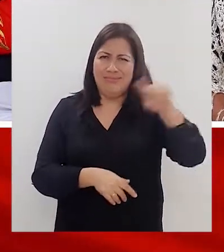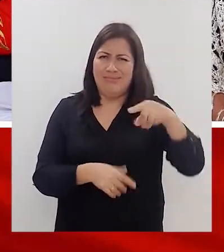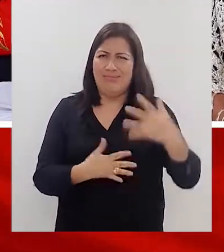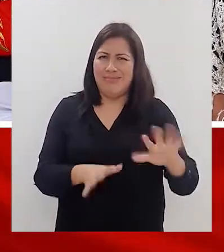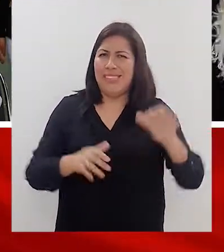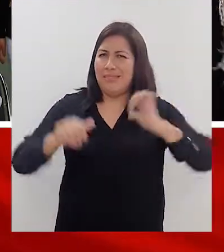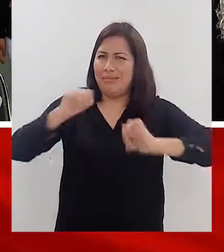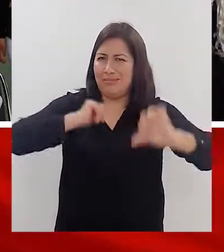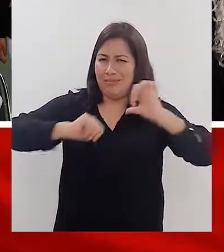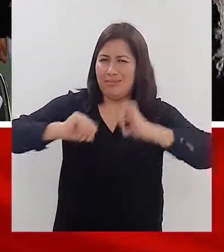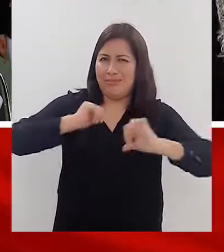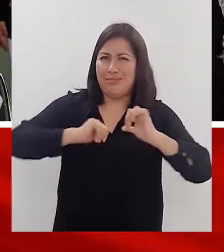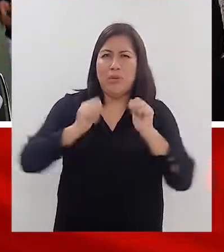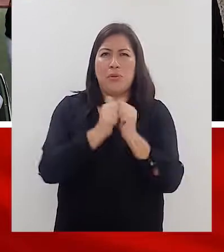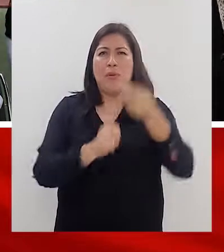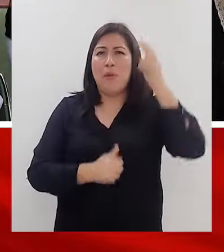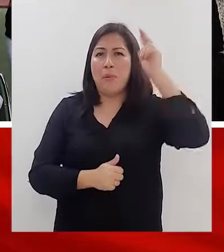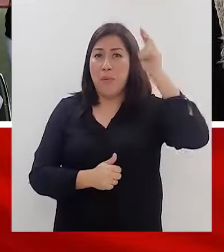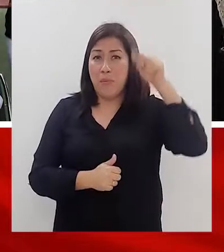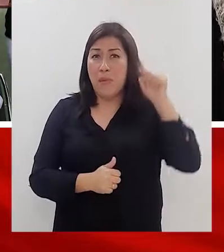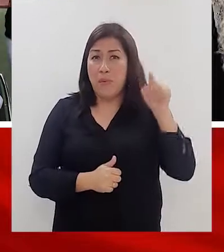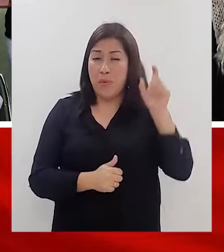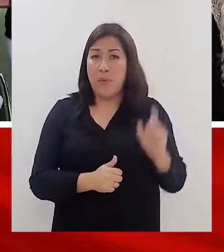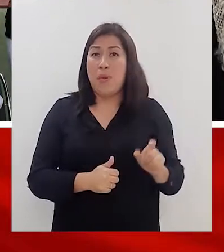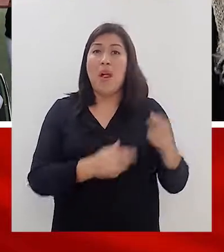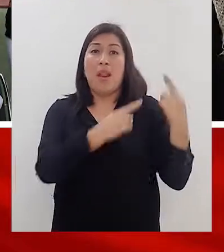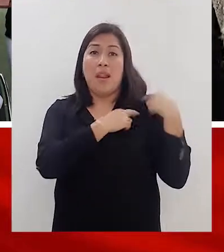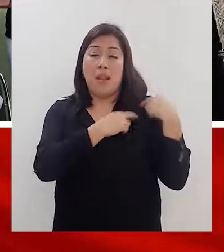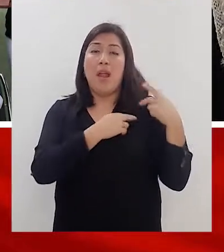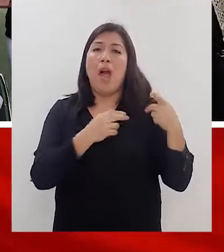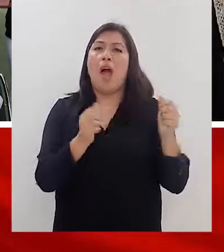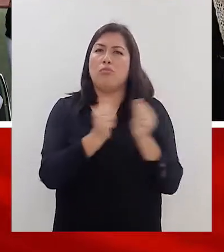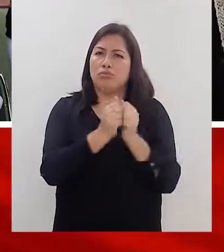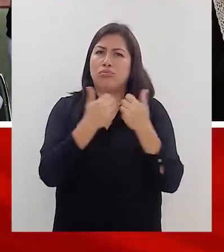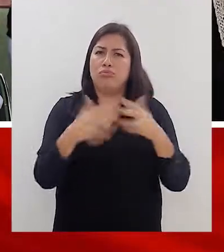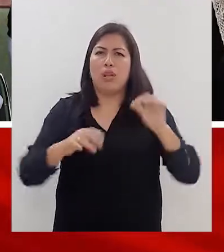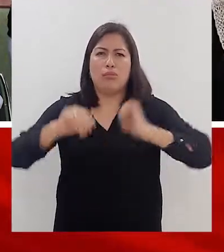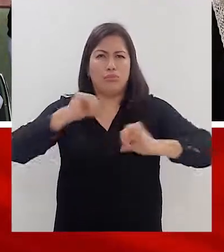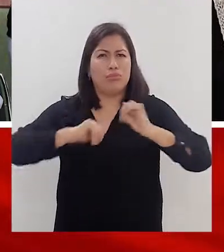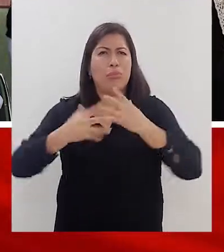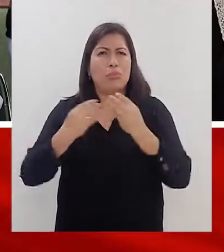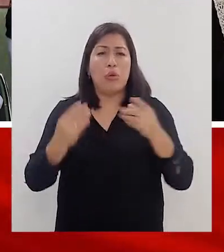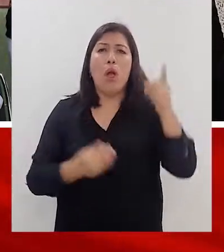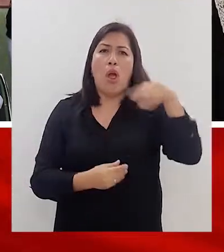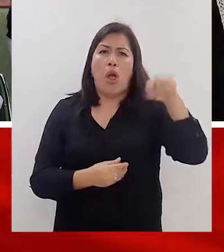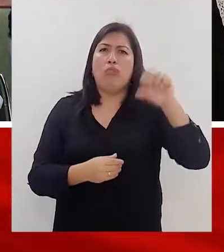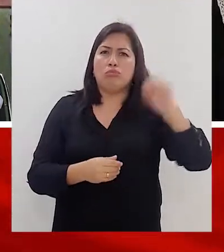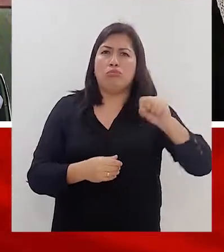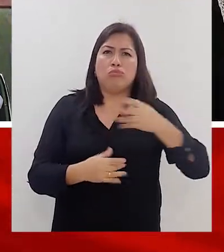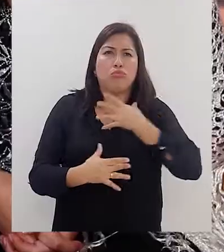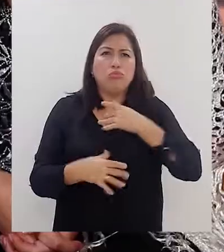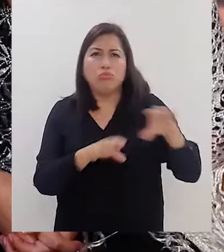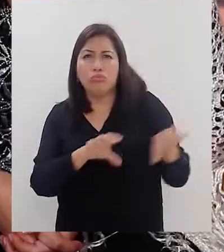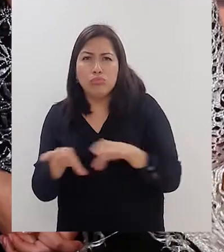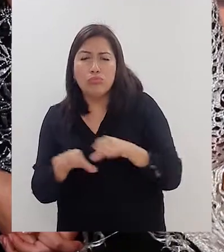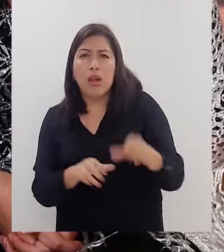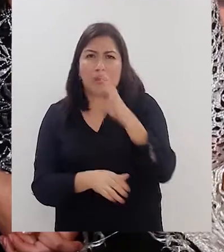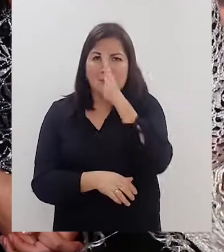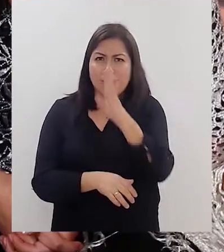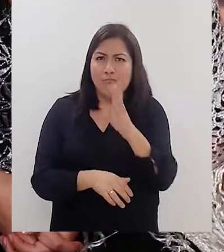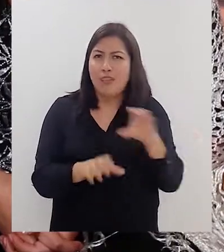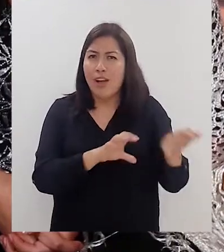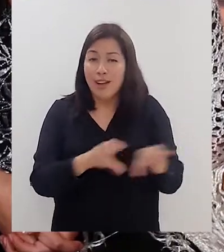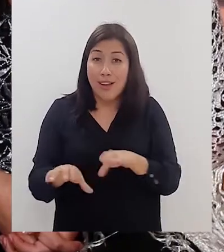una obra por decir entonces con el profesor Luis ya han hecho varias obras y todo y eso lo toma muy en serio porque me